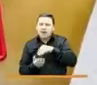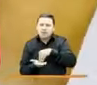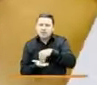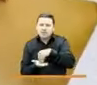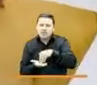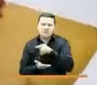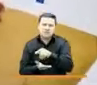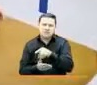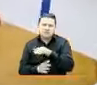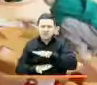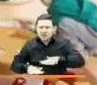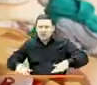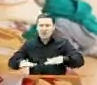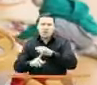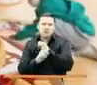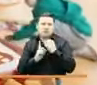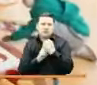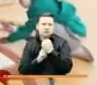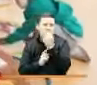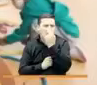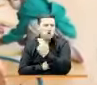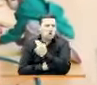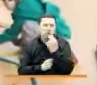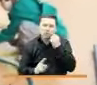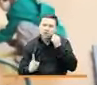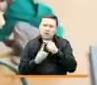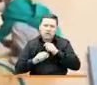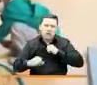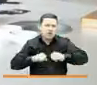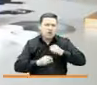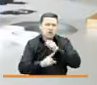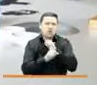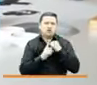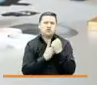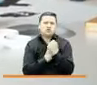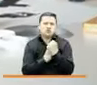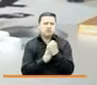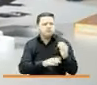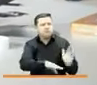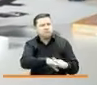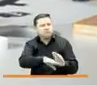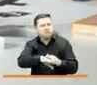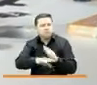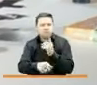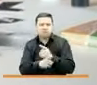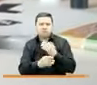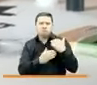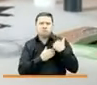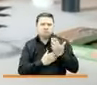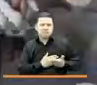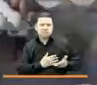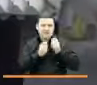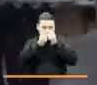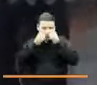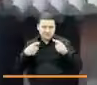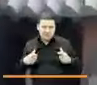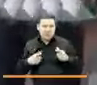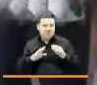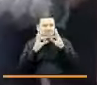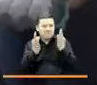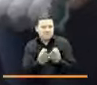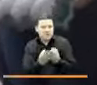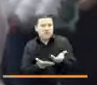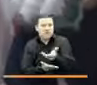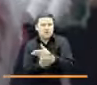Creando entornos protectores. Comprometiendo a todos los actores de la sociedad en un llamado a la corresponsabilidad del Estado, la familia y la